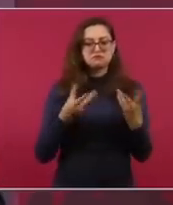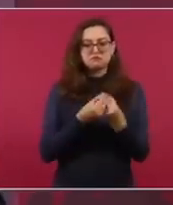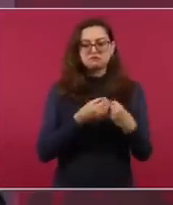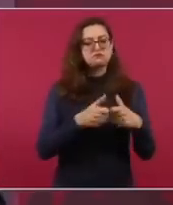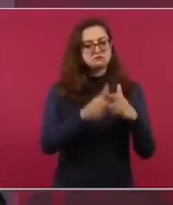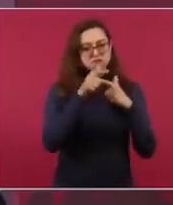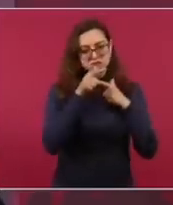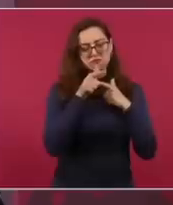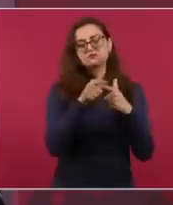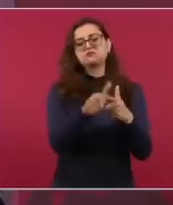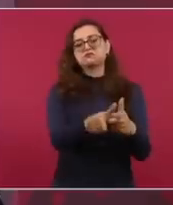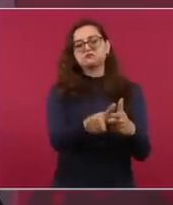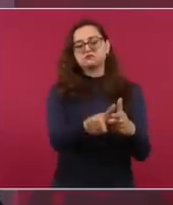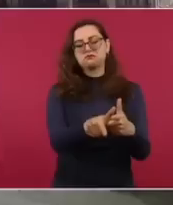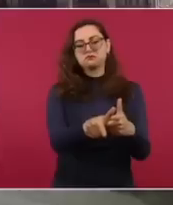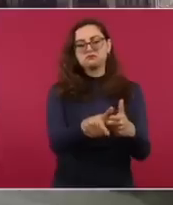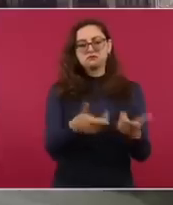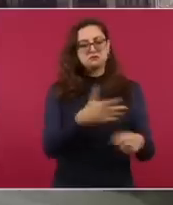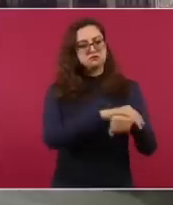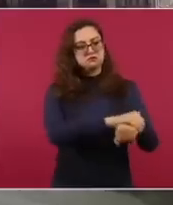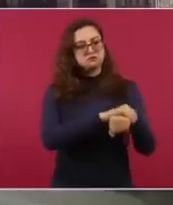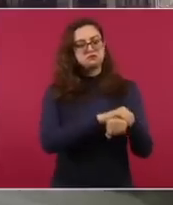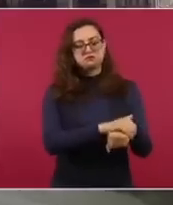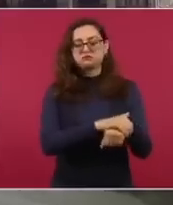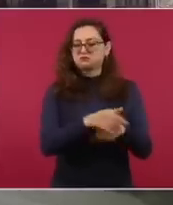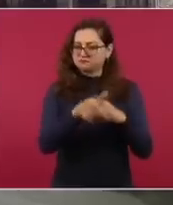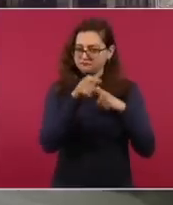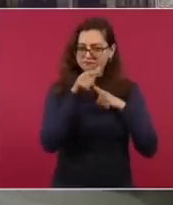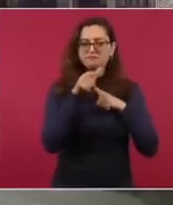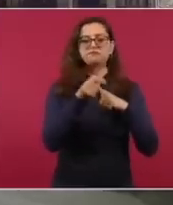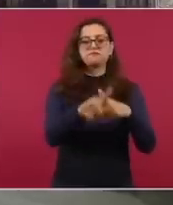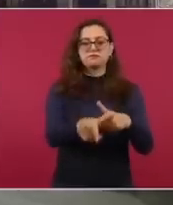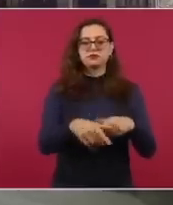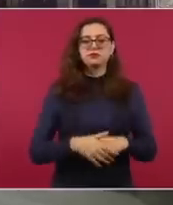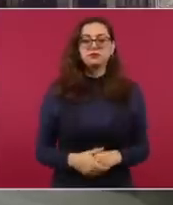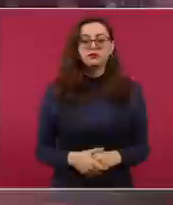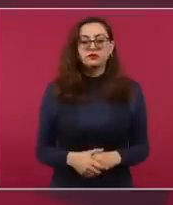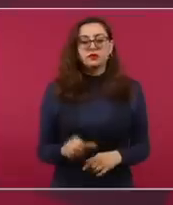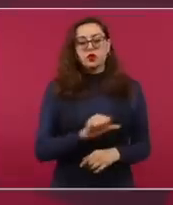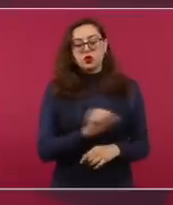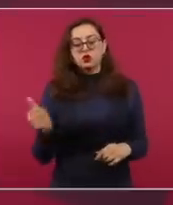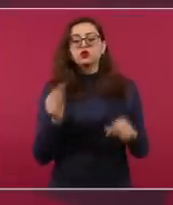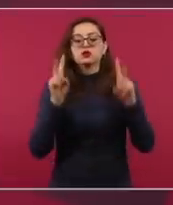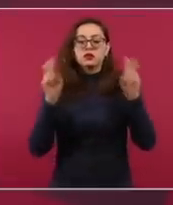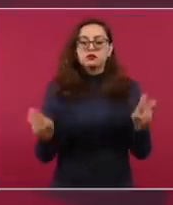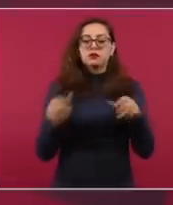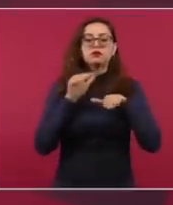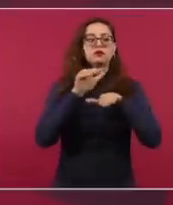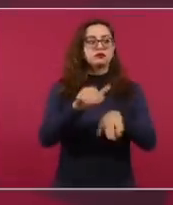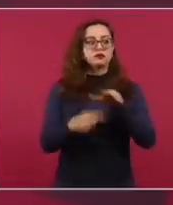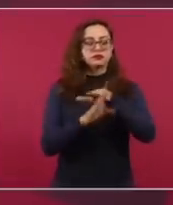y en términos de amistad. También tratamos el tema migratorio y se